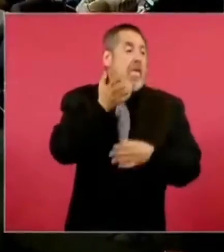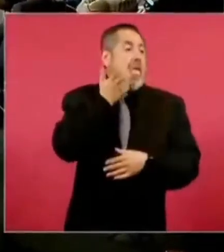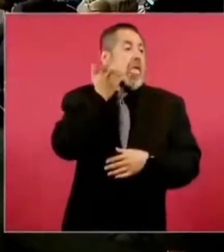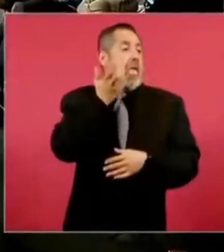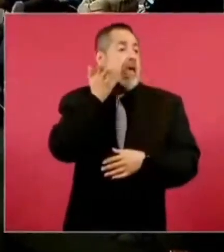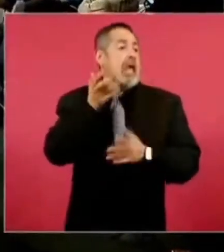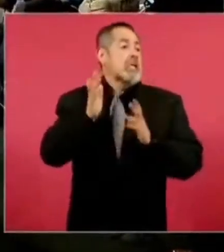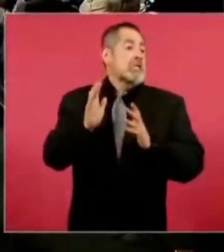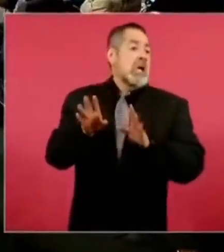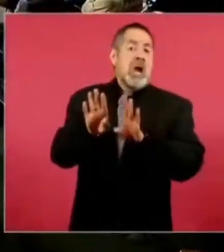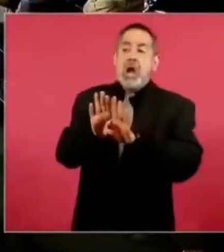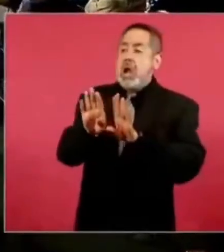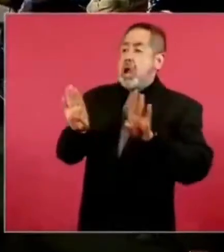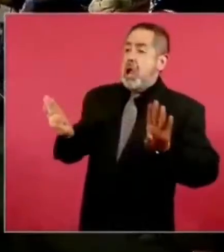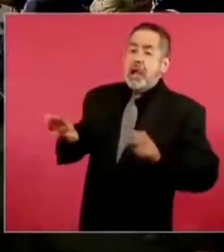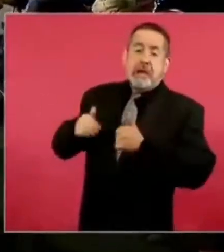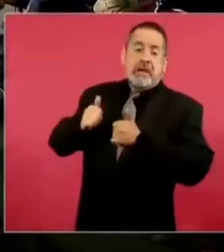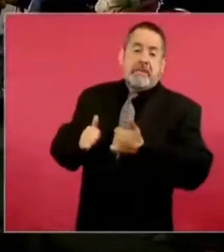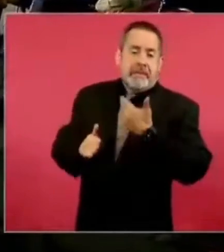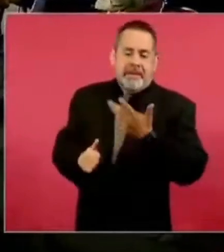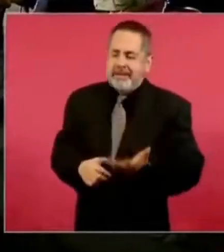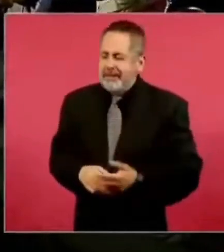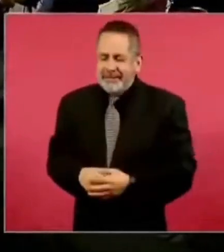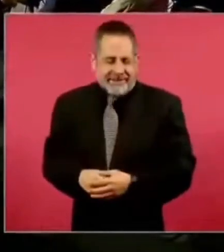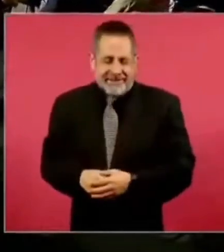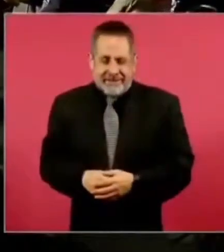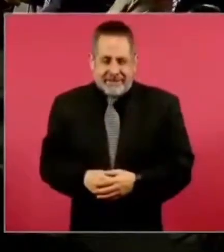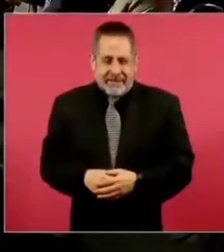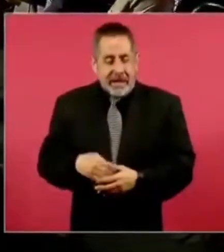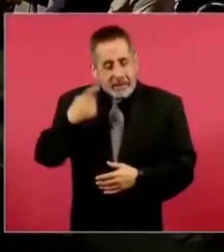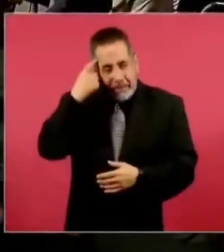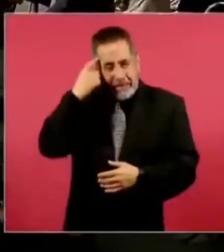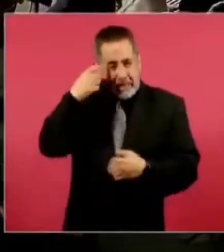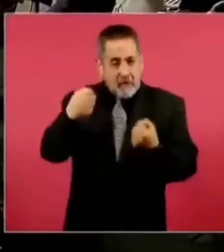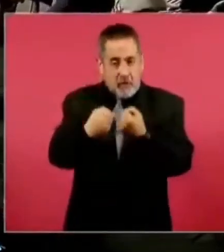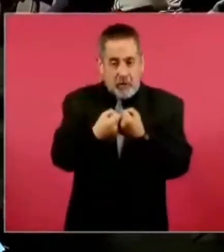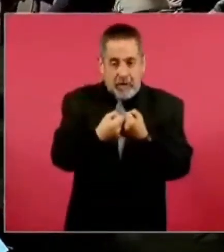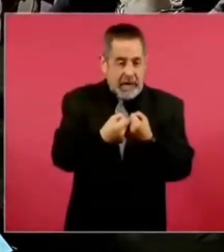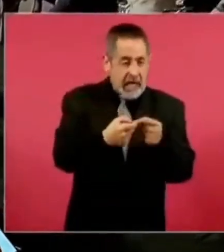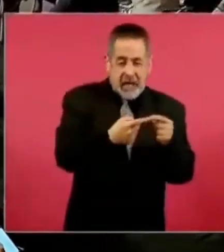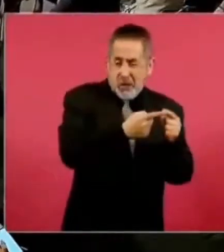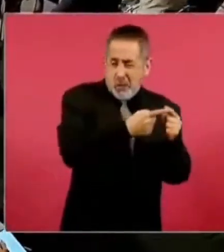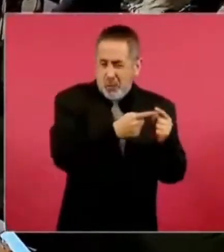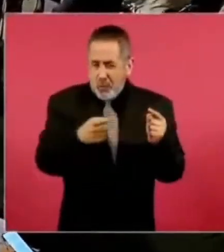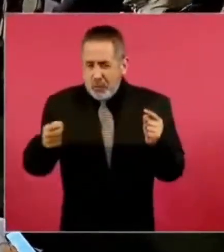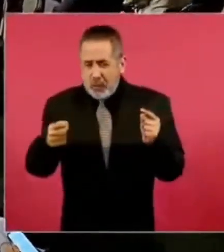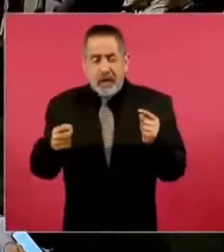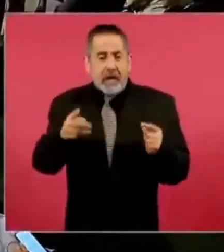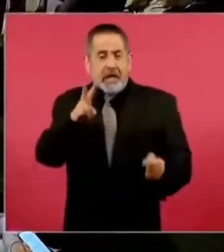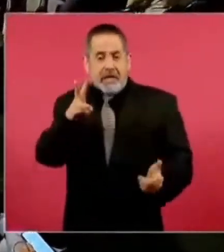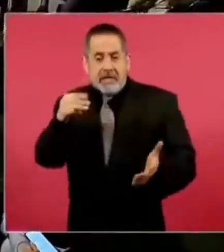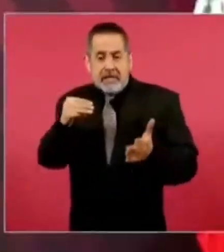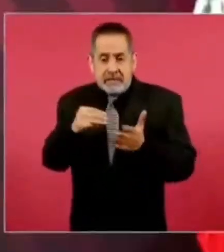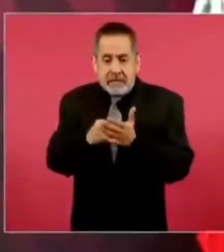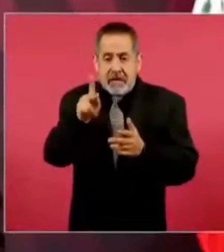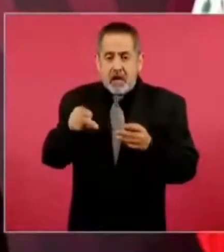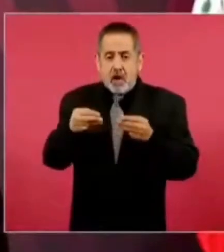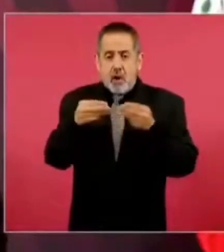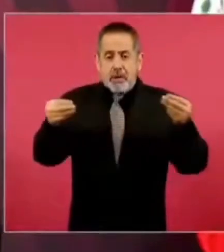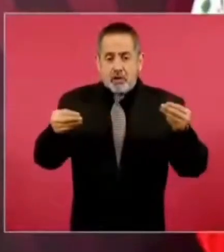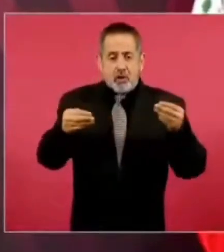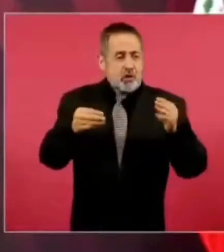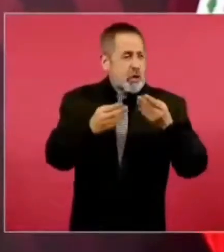Primero, porque nuestra frontera es de más de tres mil kilómetros y llevan como